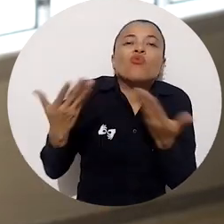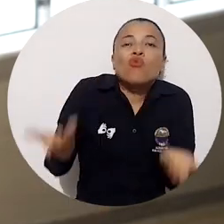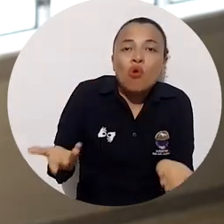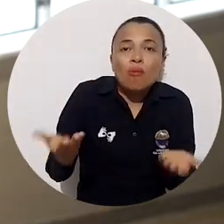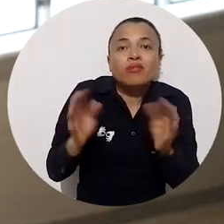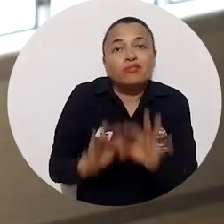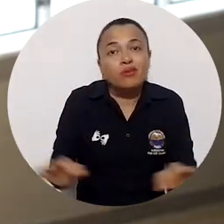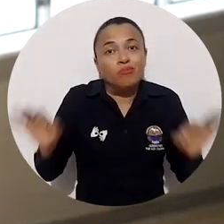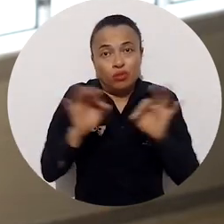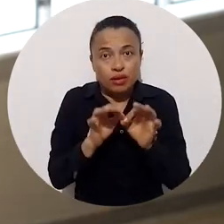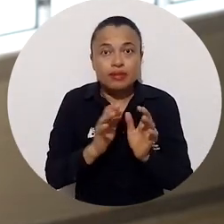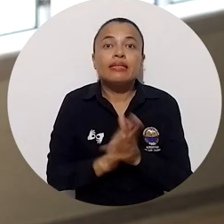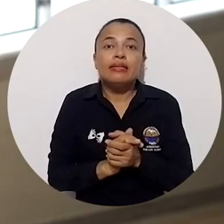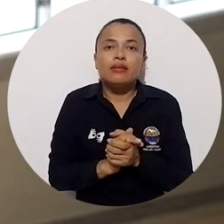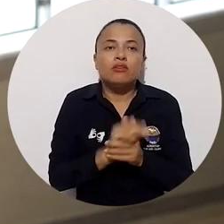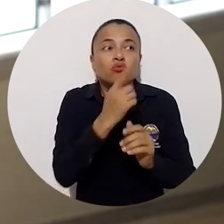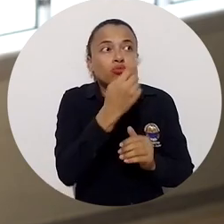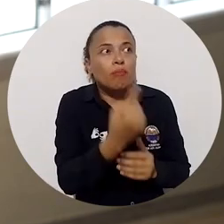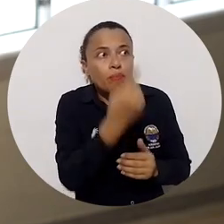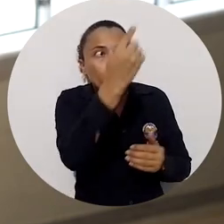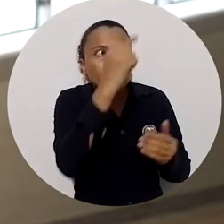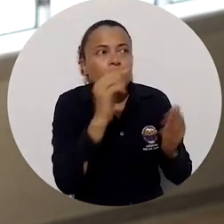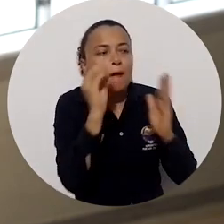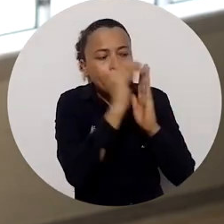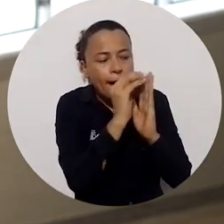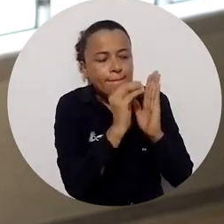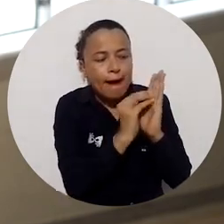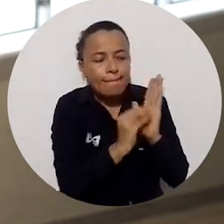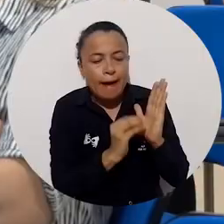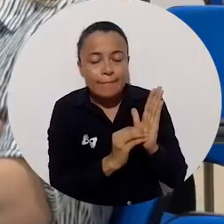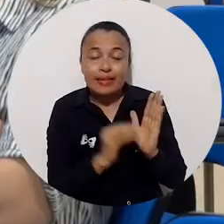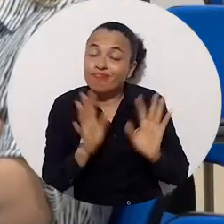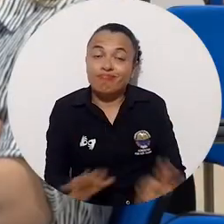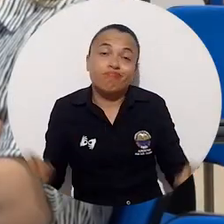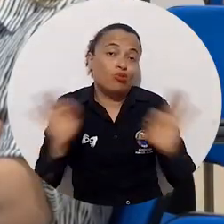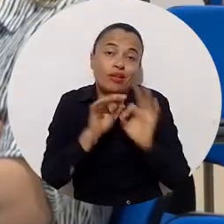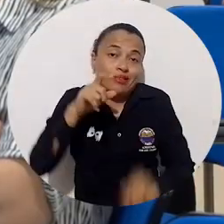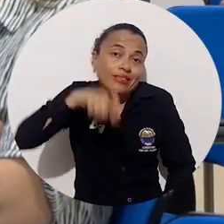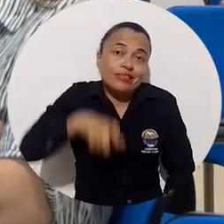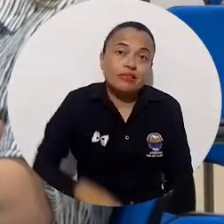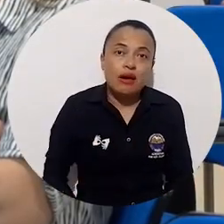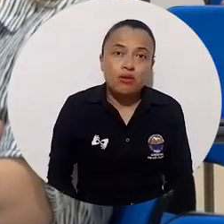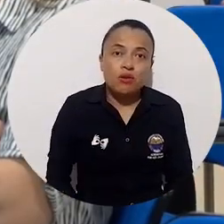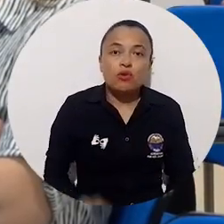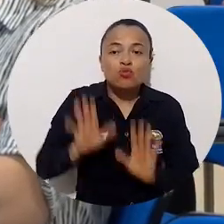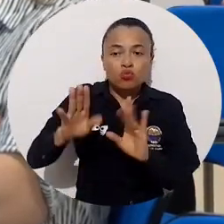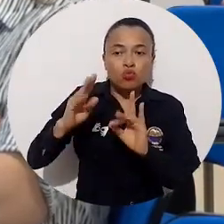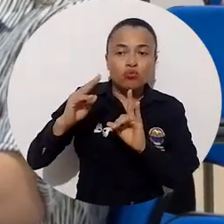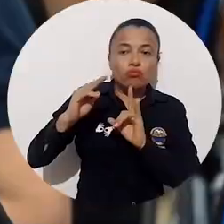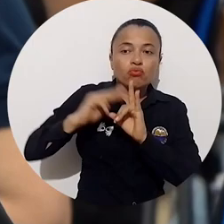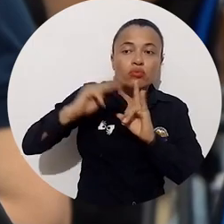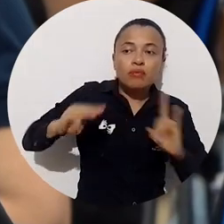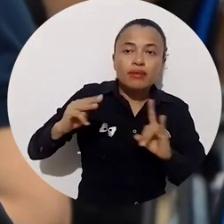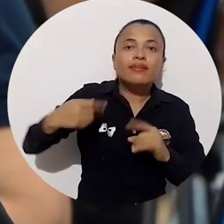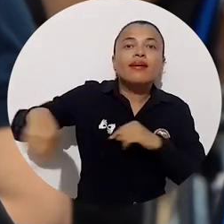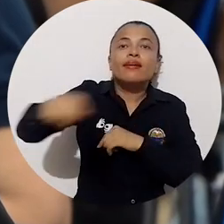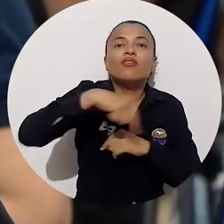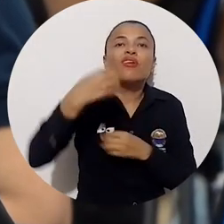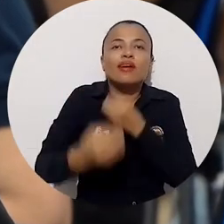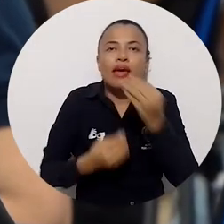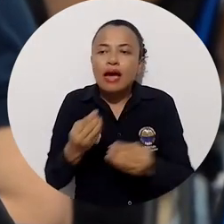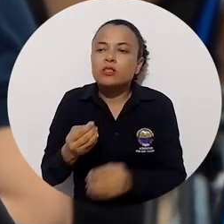alrededor de mi medio. Entonces tener una política sobre eso es tremendamente importante porque la universidad hace con que la